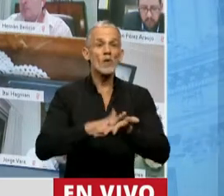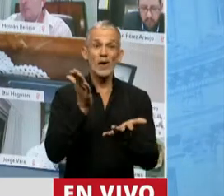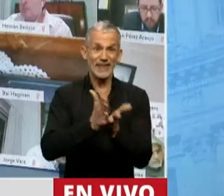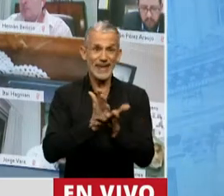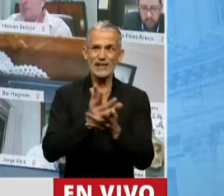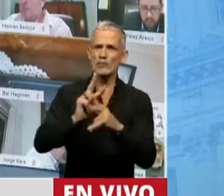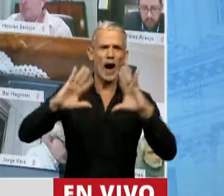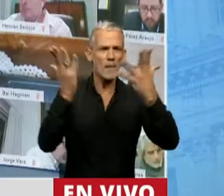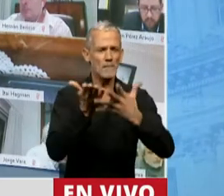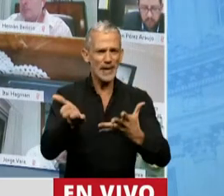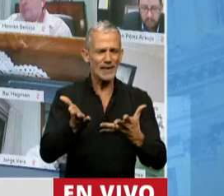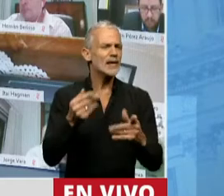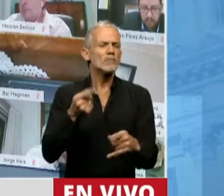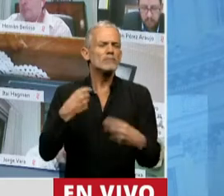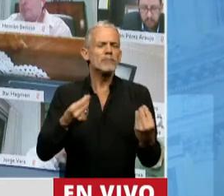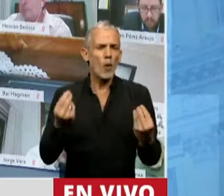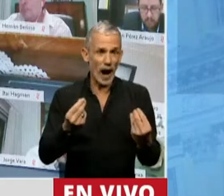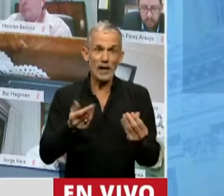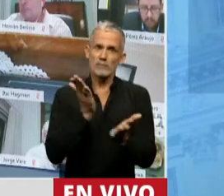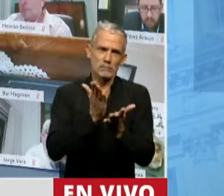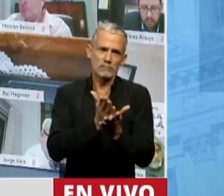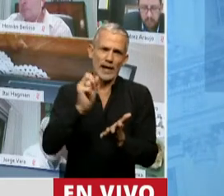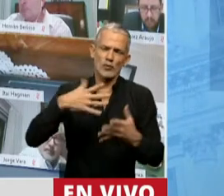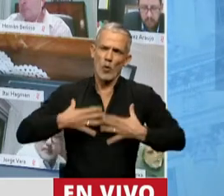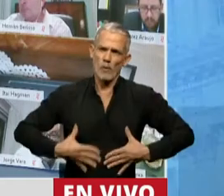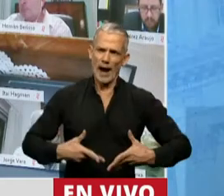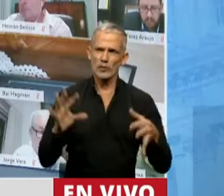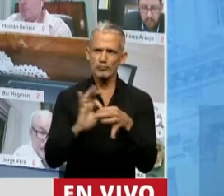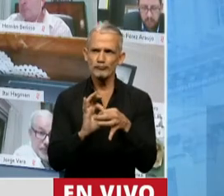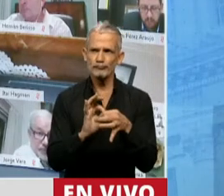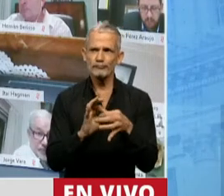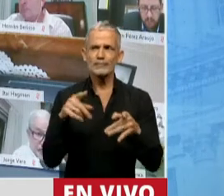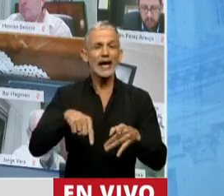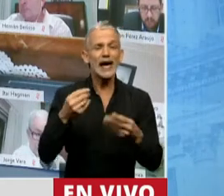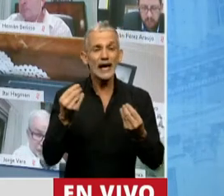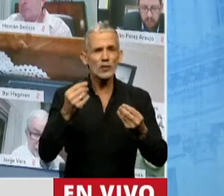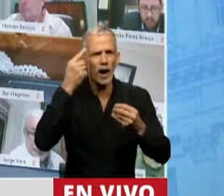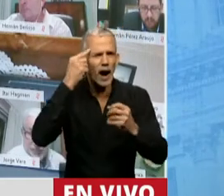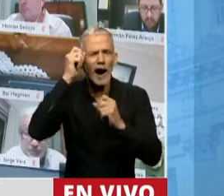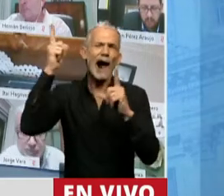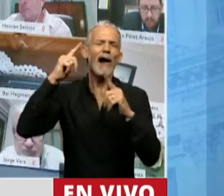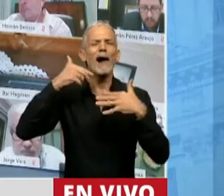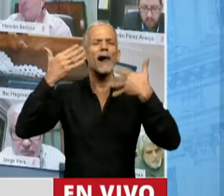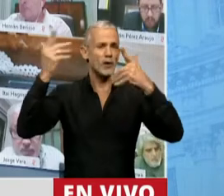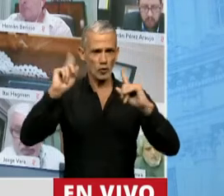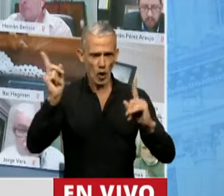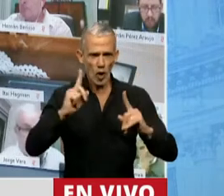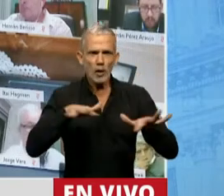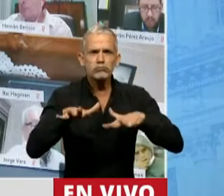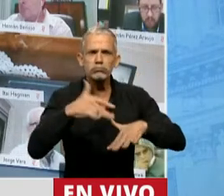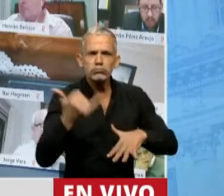derecho ambiental, estamos hablando de los derechos humanos. Y esto no es conceptual, es de hecho,